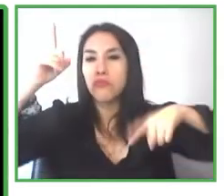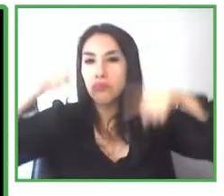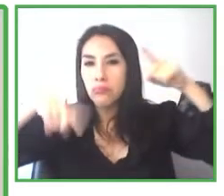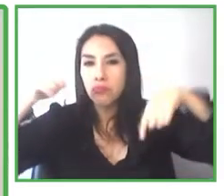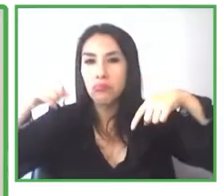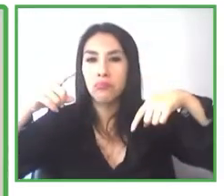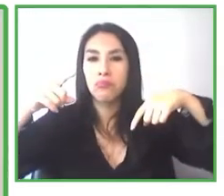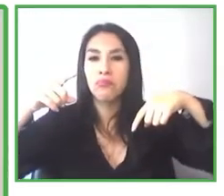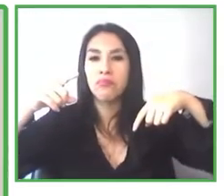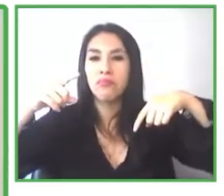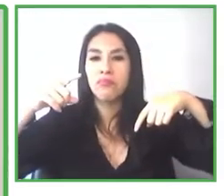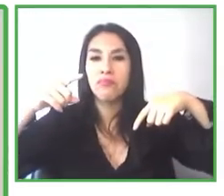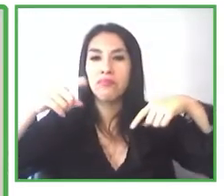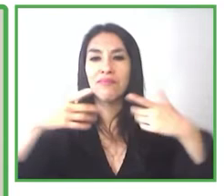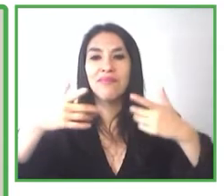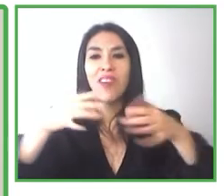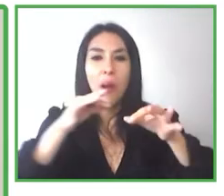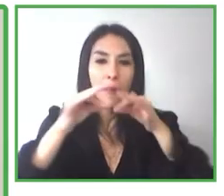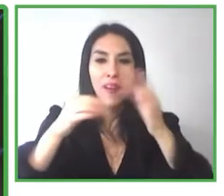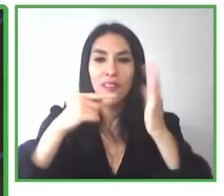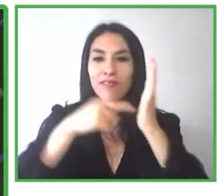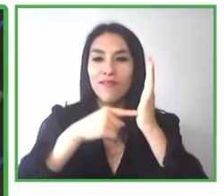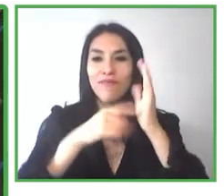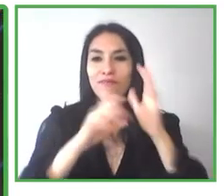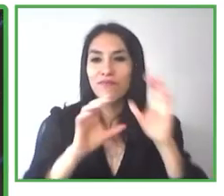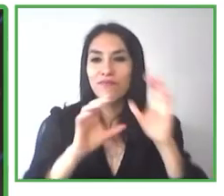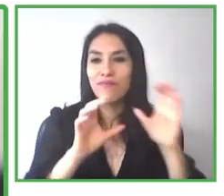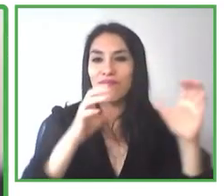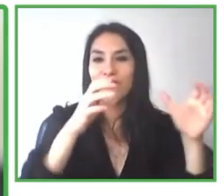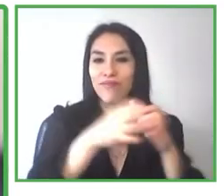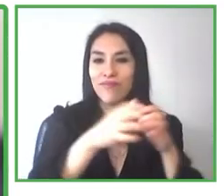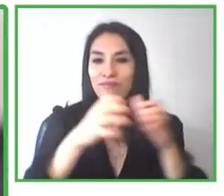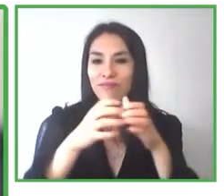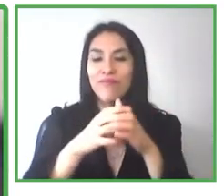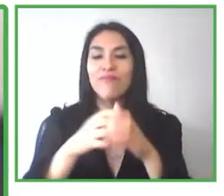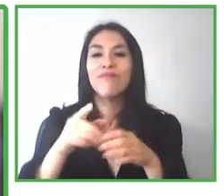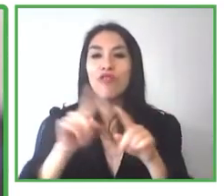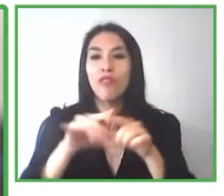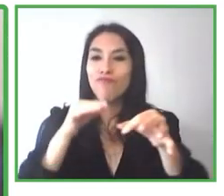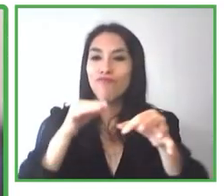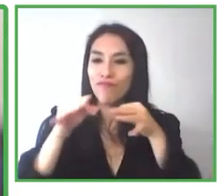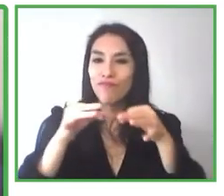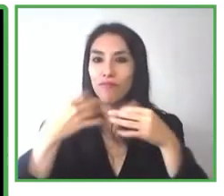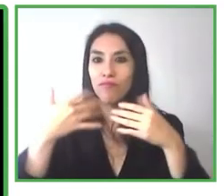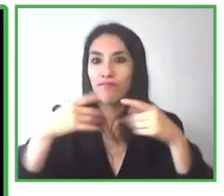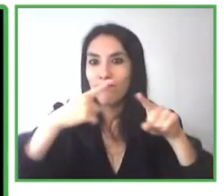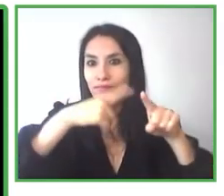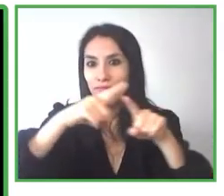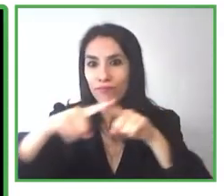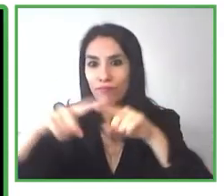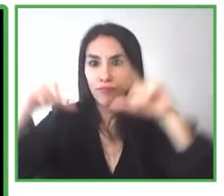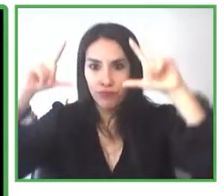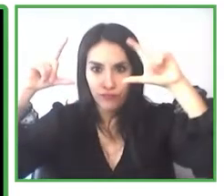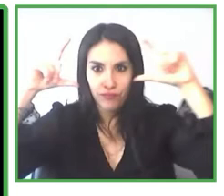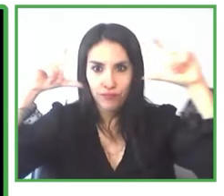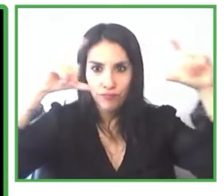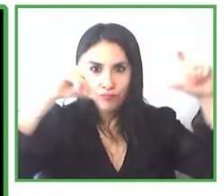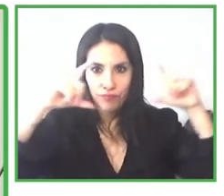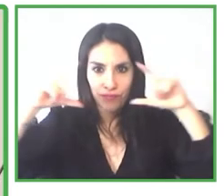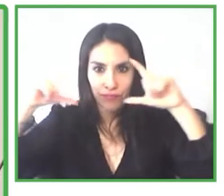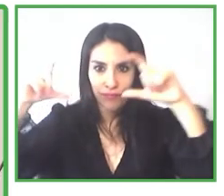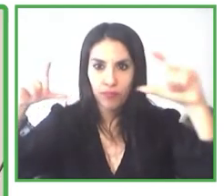y obtengo una descripción de la imagen persona niño de 8 años con el pelo negro y cara de felicidad niña de 7 años con pelo castaño y cara de disgusto